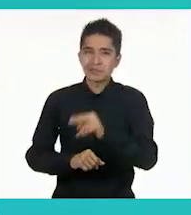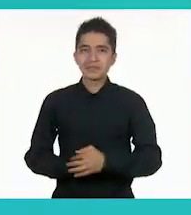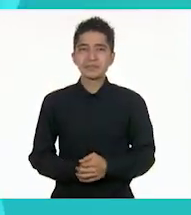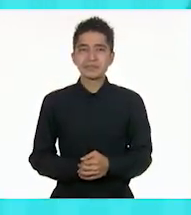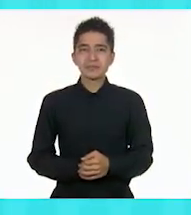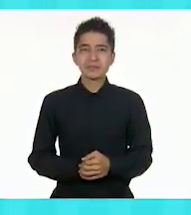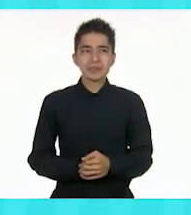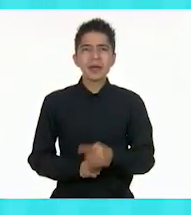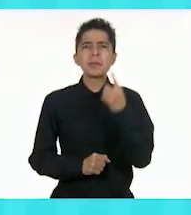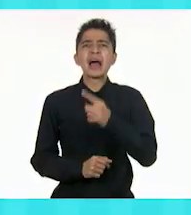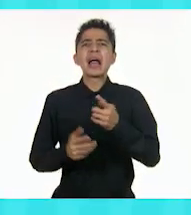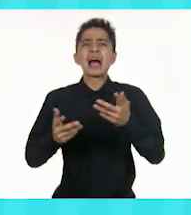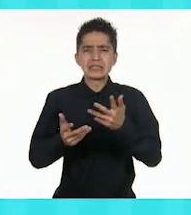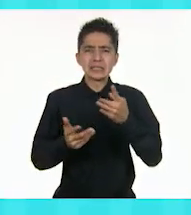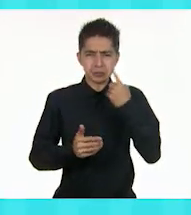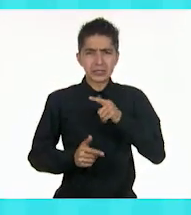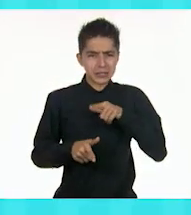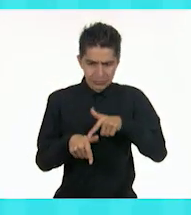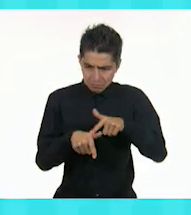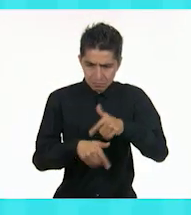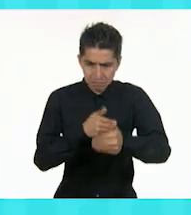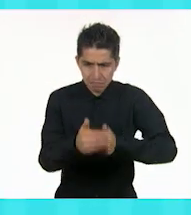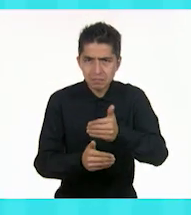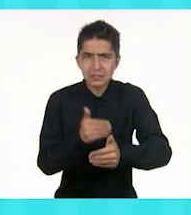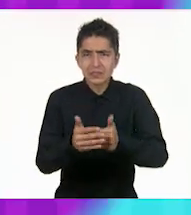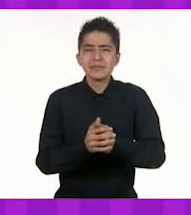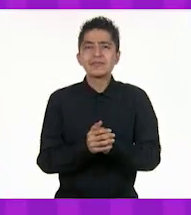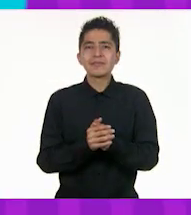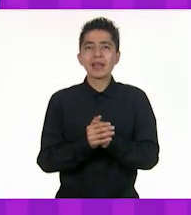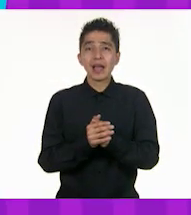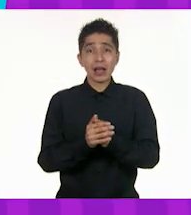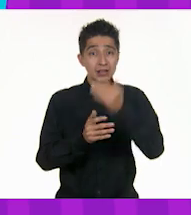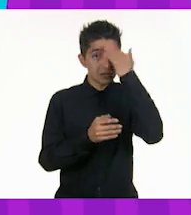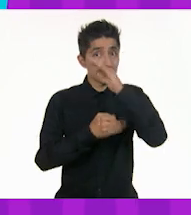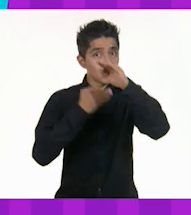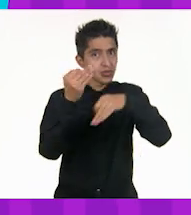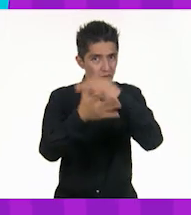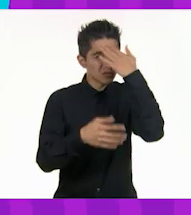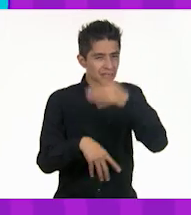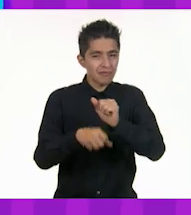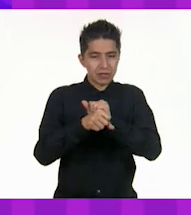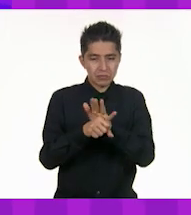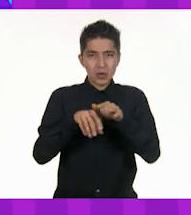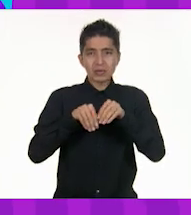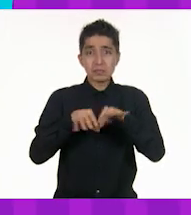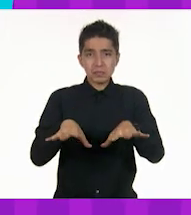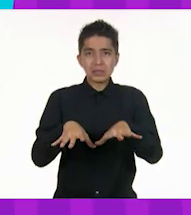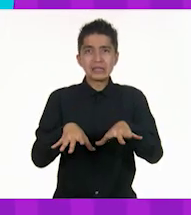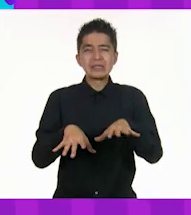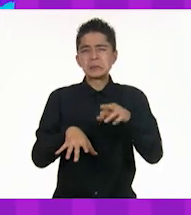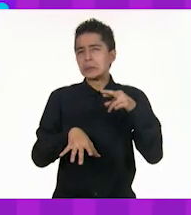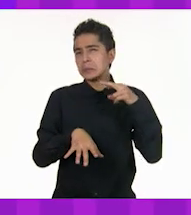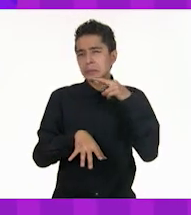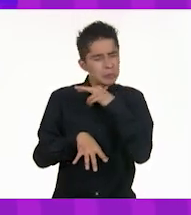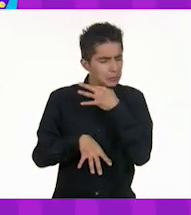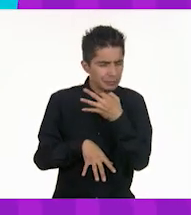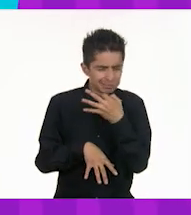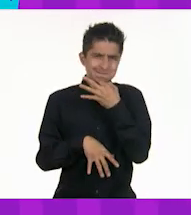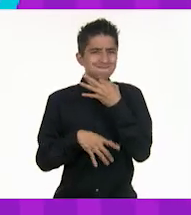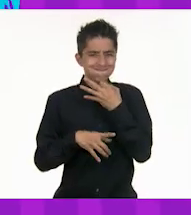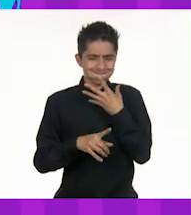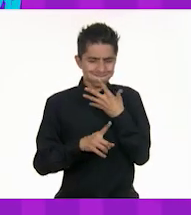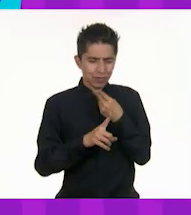Buenas prácticas para seguir adelante. Como todos sabemos, la COVID-19 es una enfermedad que se contagia muy